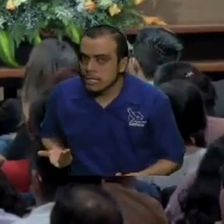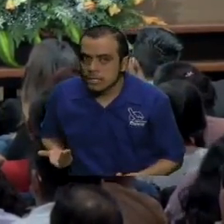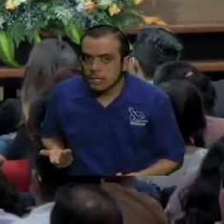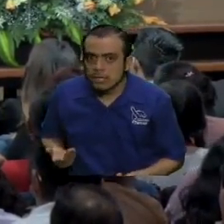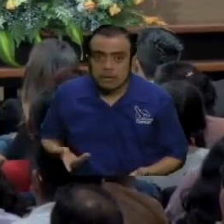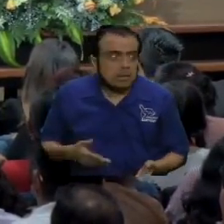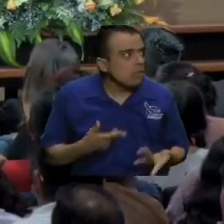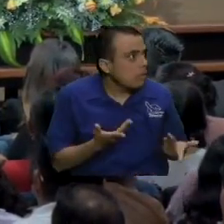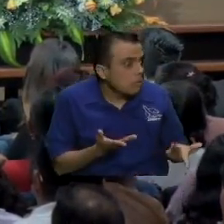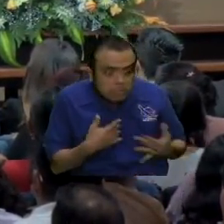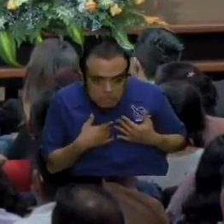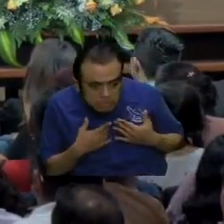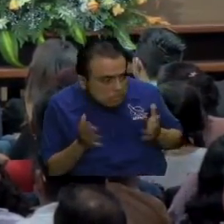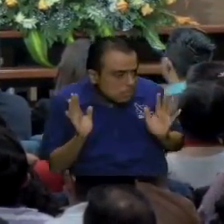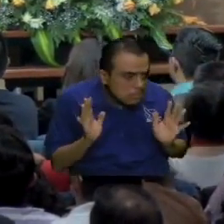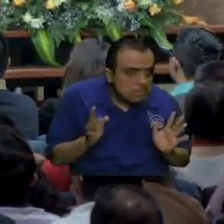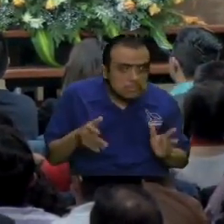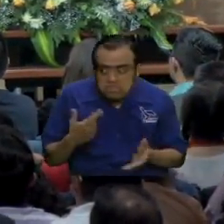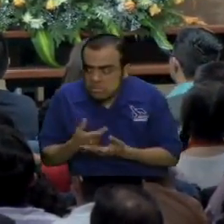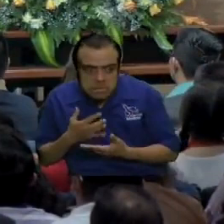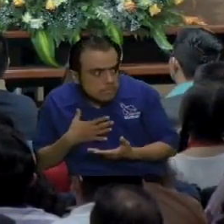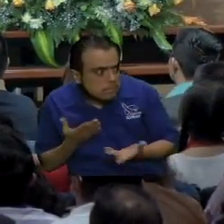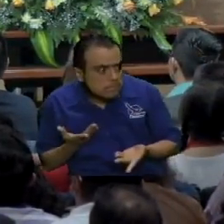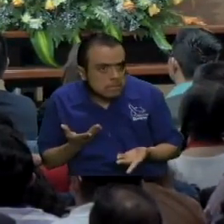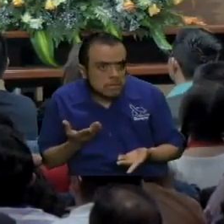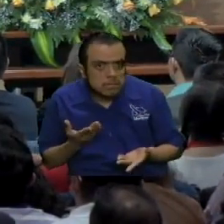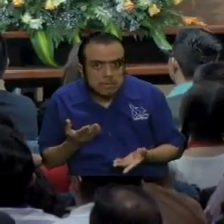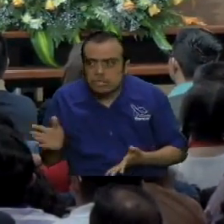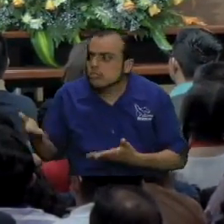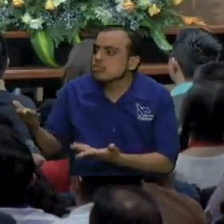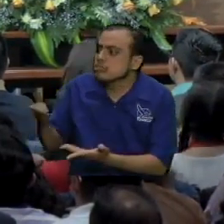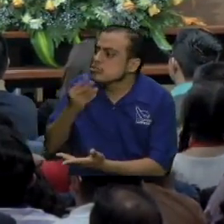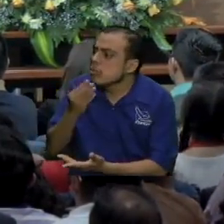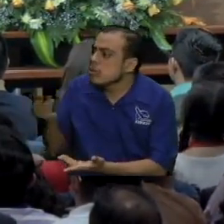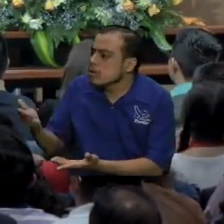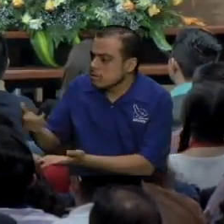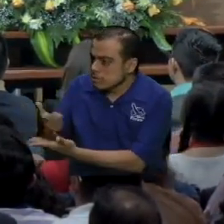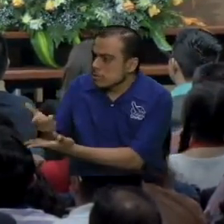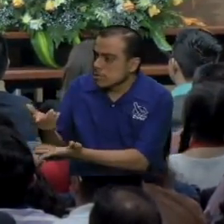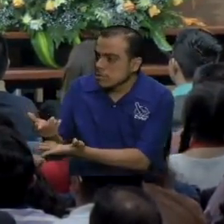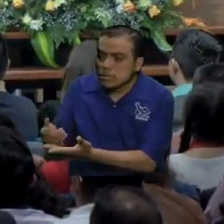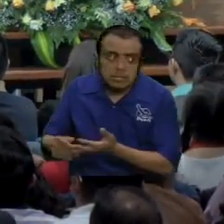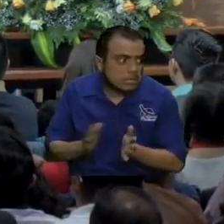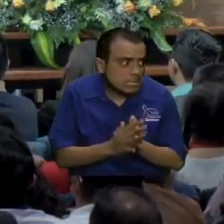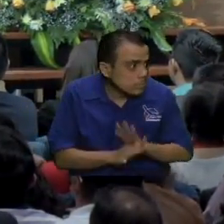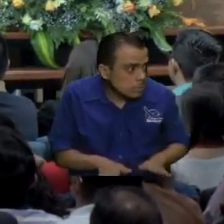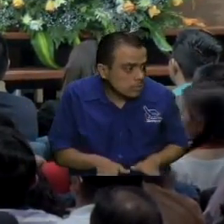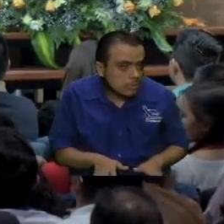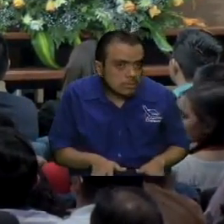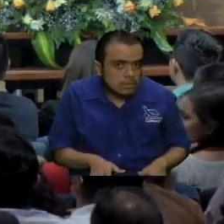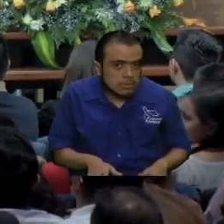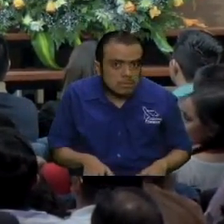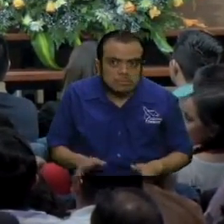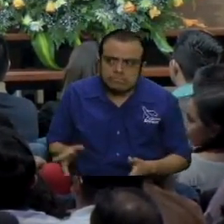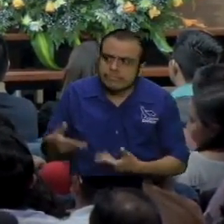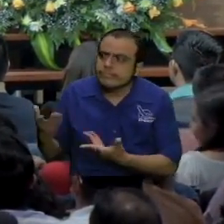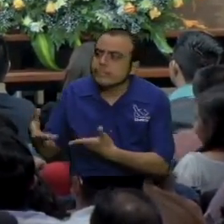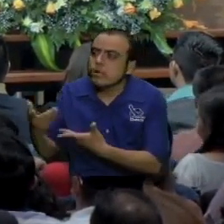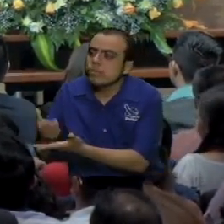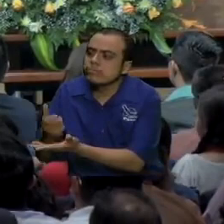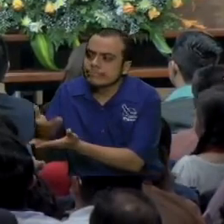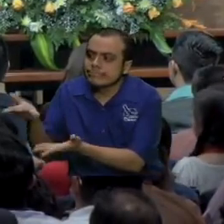no, que mi abuelita me dejó mil pesos que se acaba de morir ¿y dónde está su abuelita? se murió ¿y cómo puedo comprar?